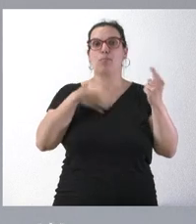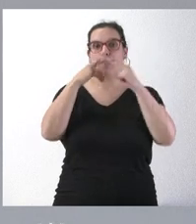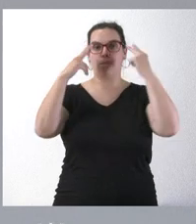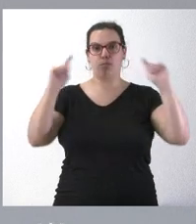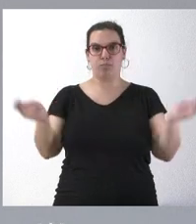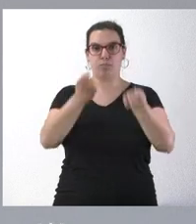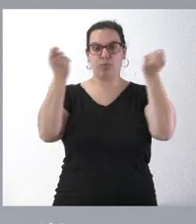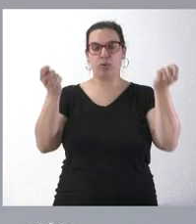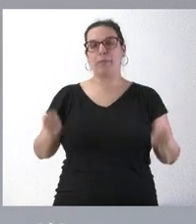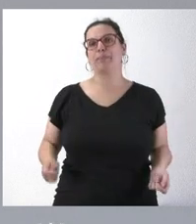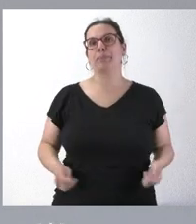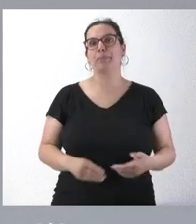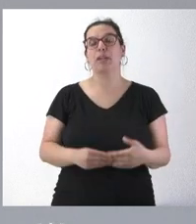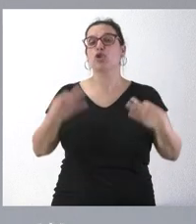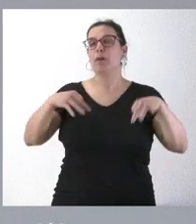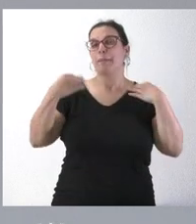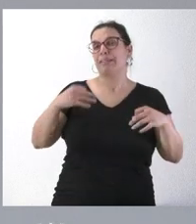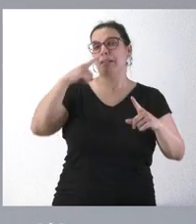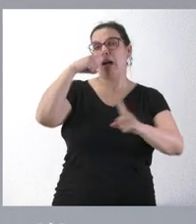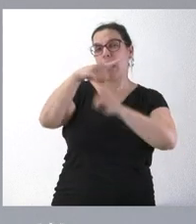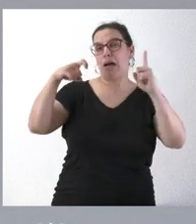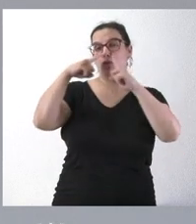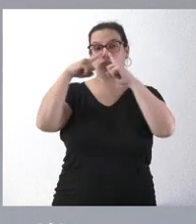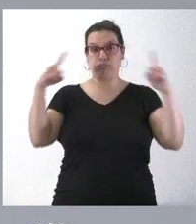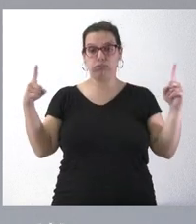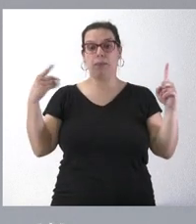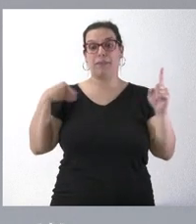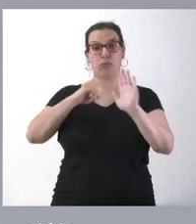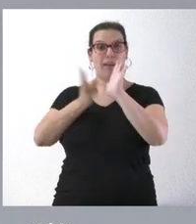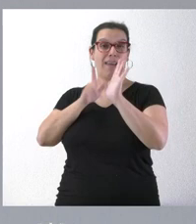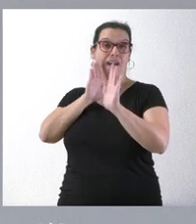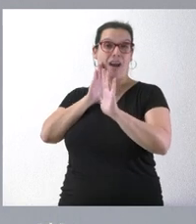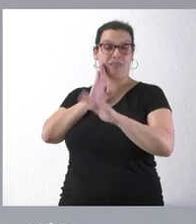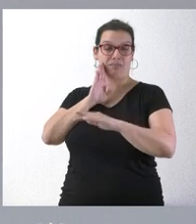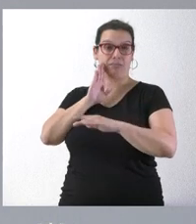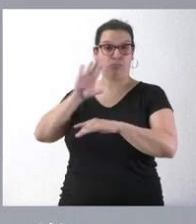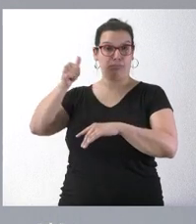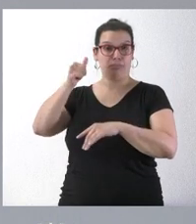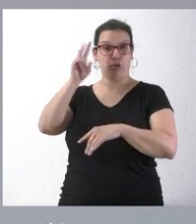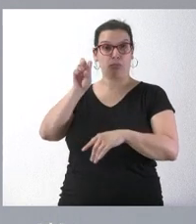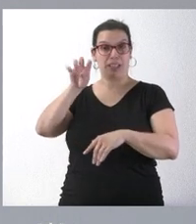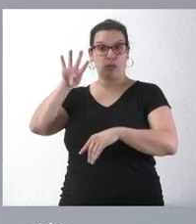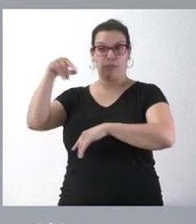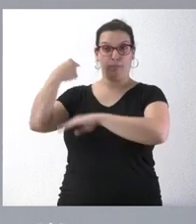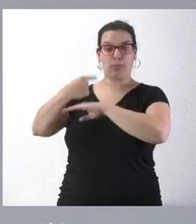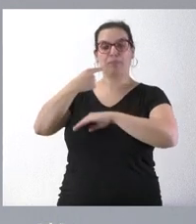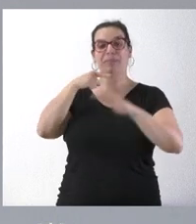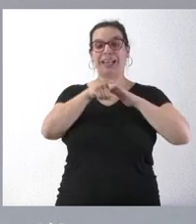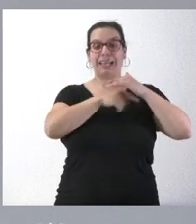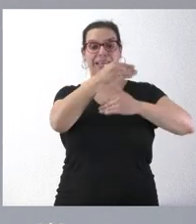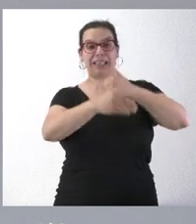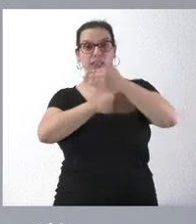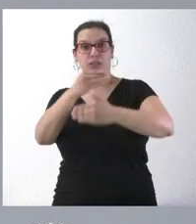una anualidad normal, de acuerdo con la ley que les he comentado del año 2014, esta tramitación se habría